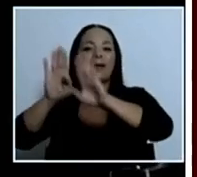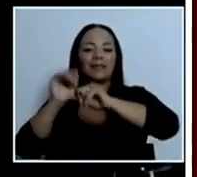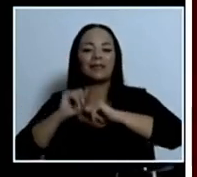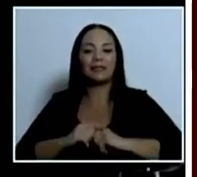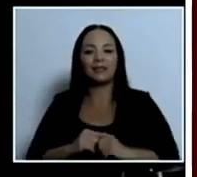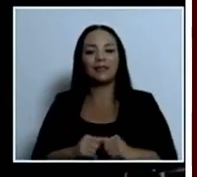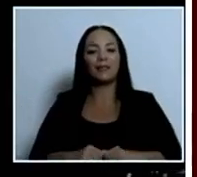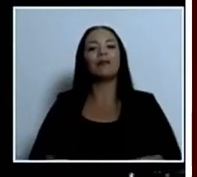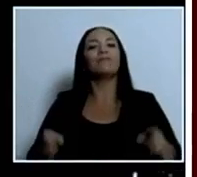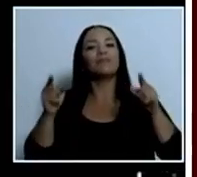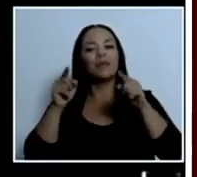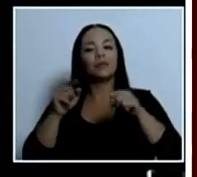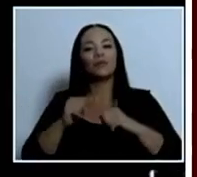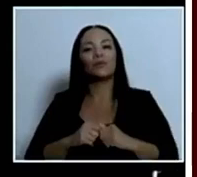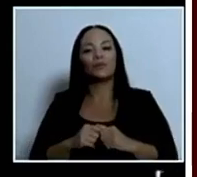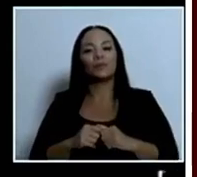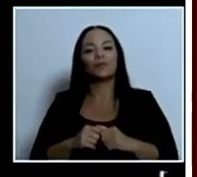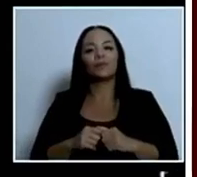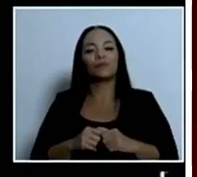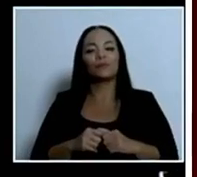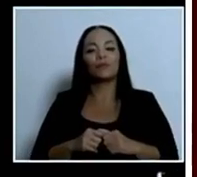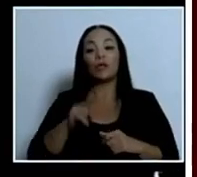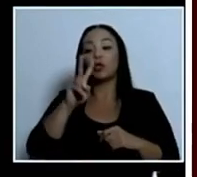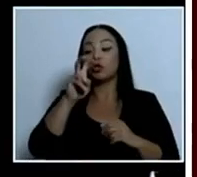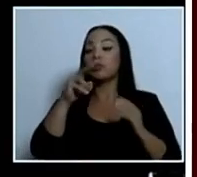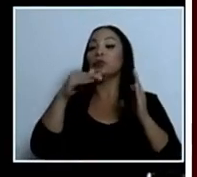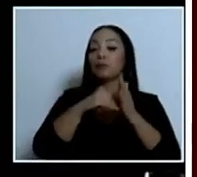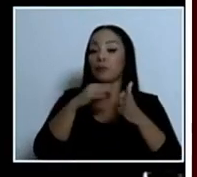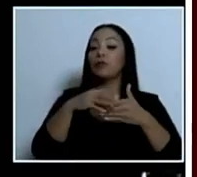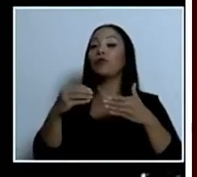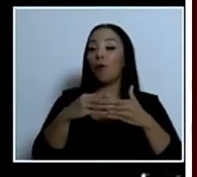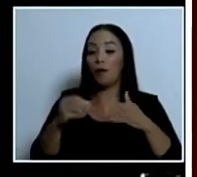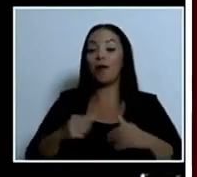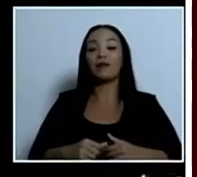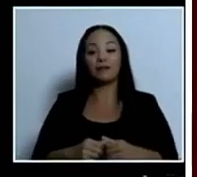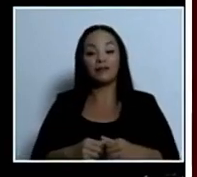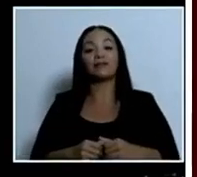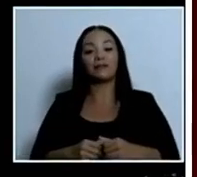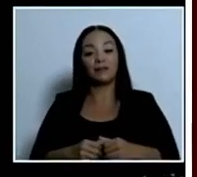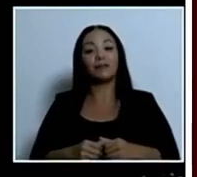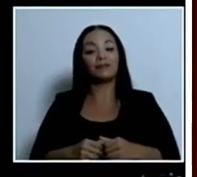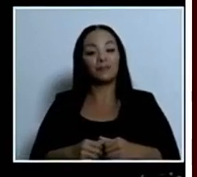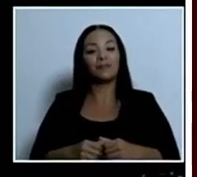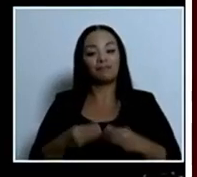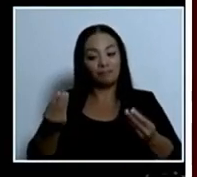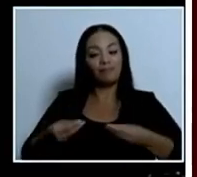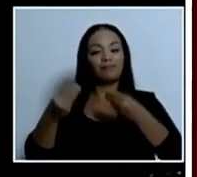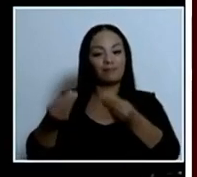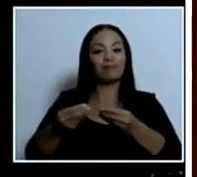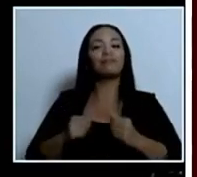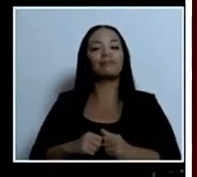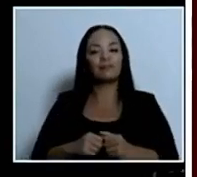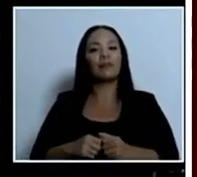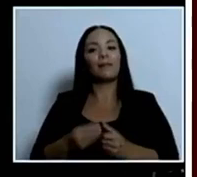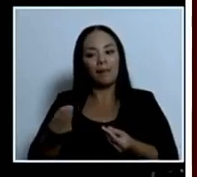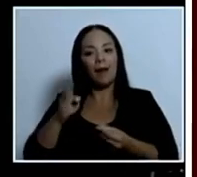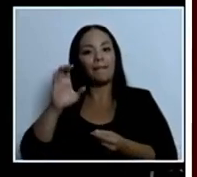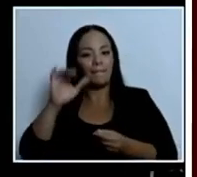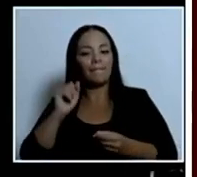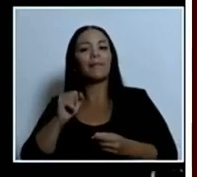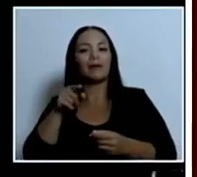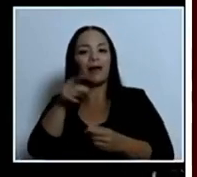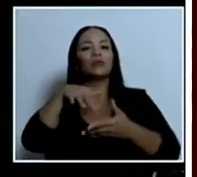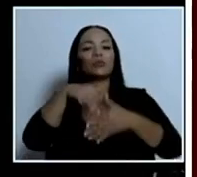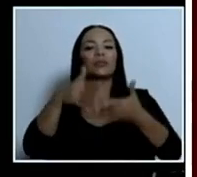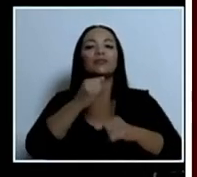200 mil dólares, señor presidente, para dotar de subvenciones a estudiantes del Instituto